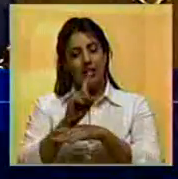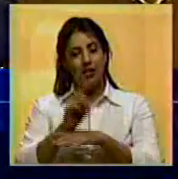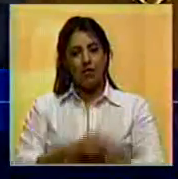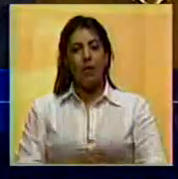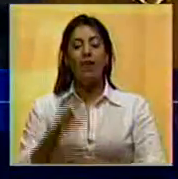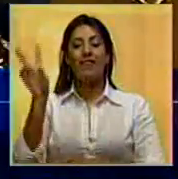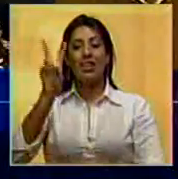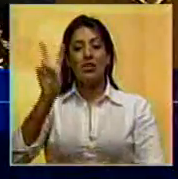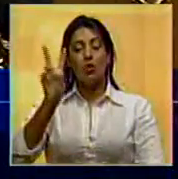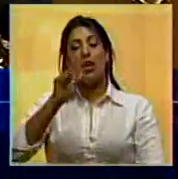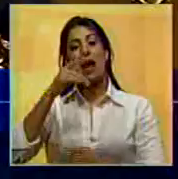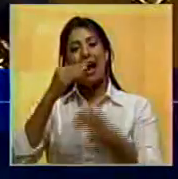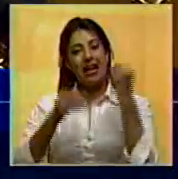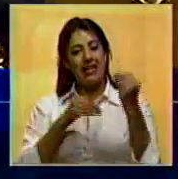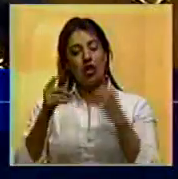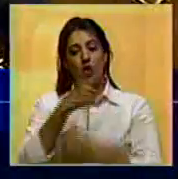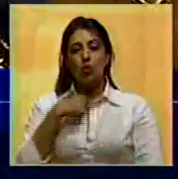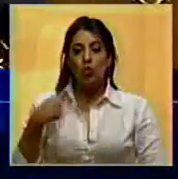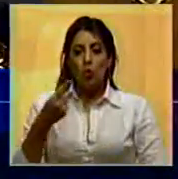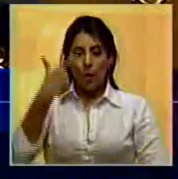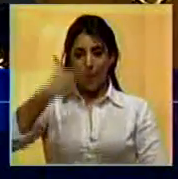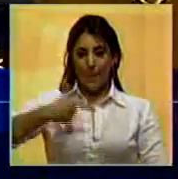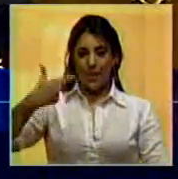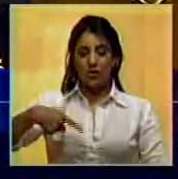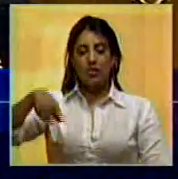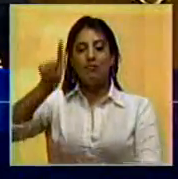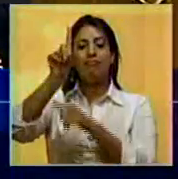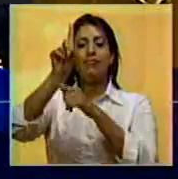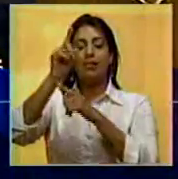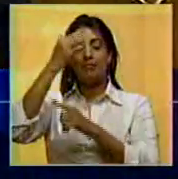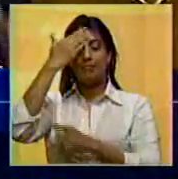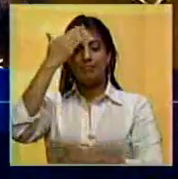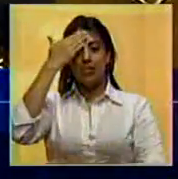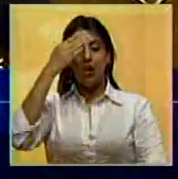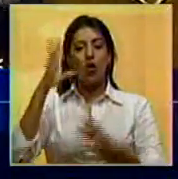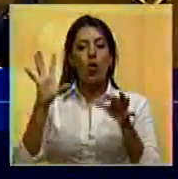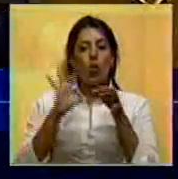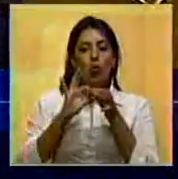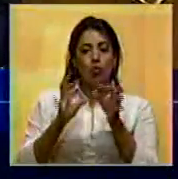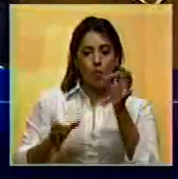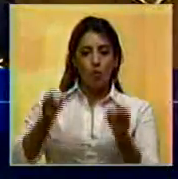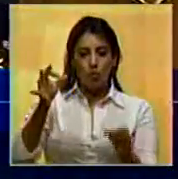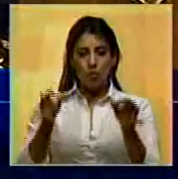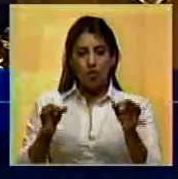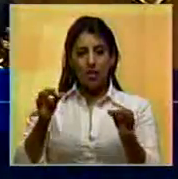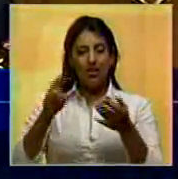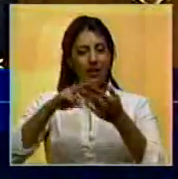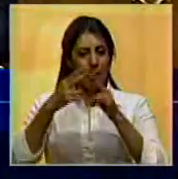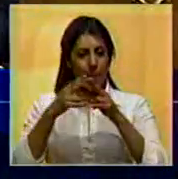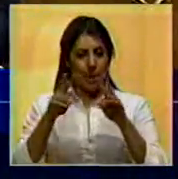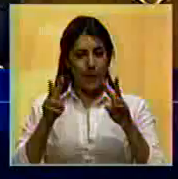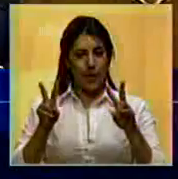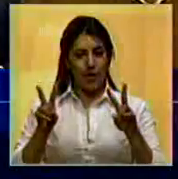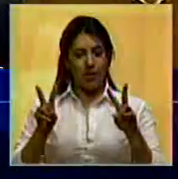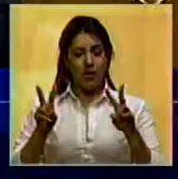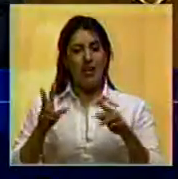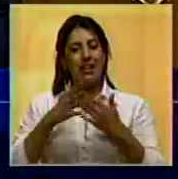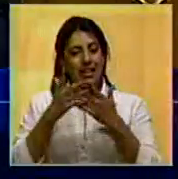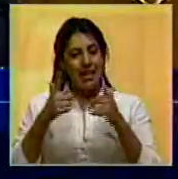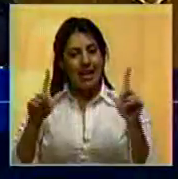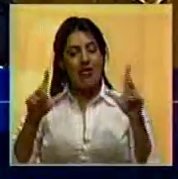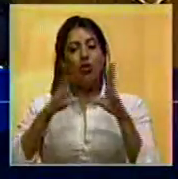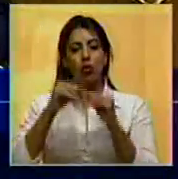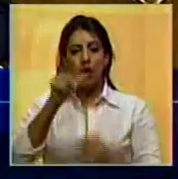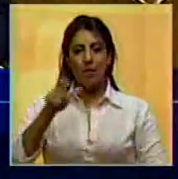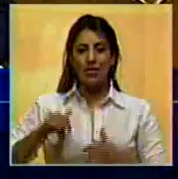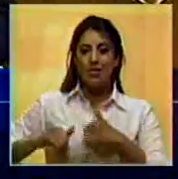una Venezuela donde seamos todos ciudadanos de primera con justicia con paz con libertad